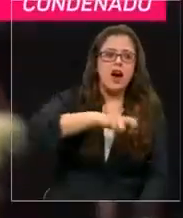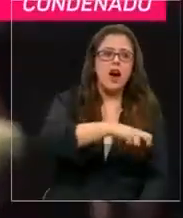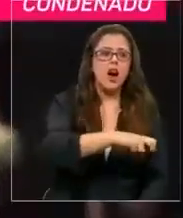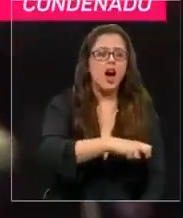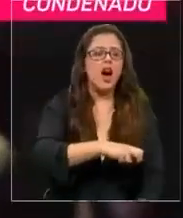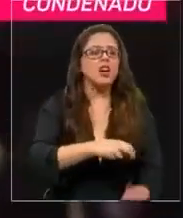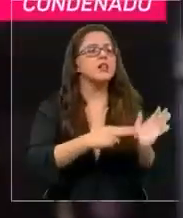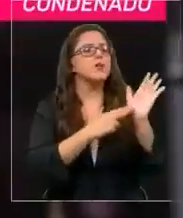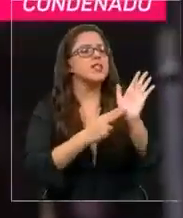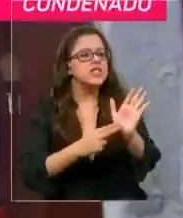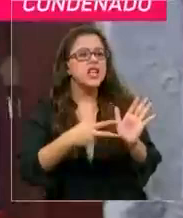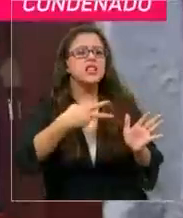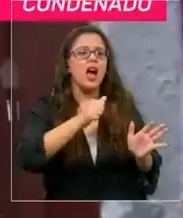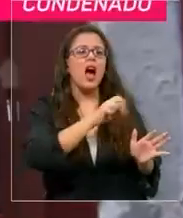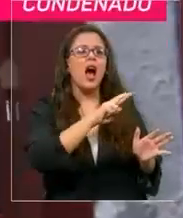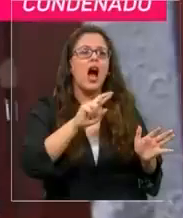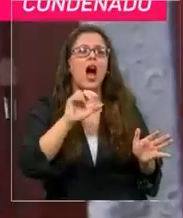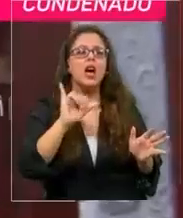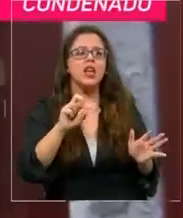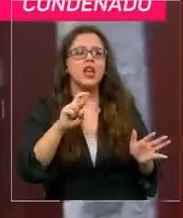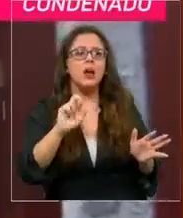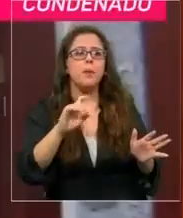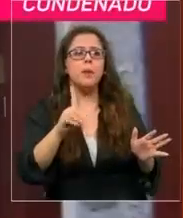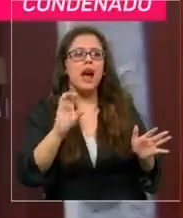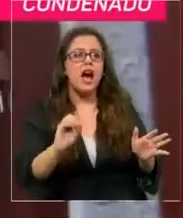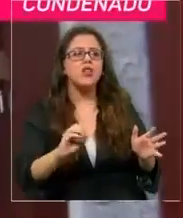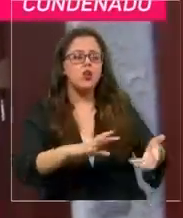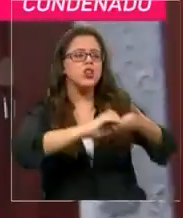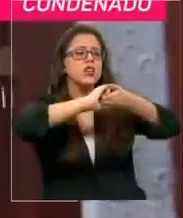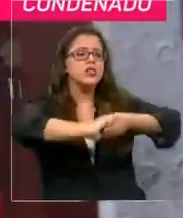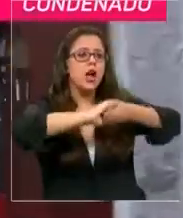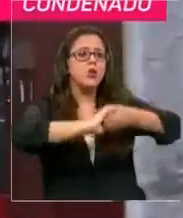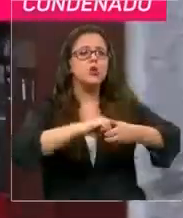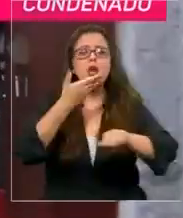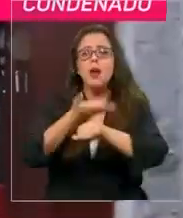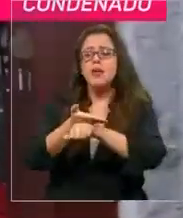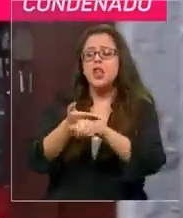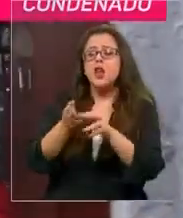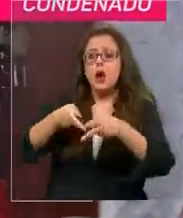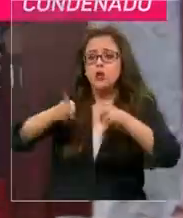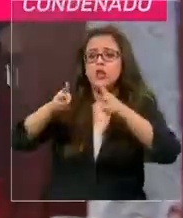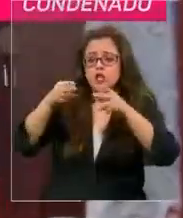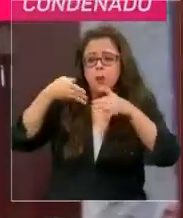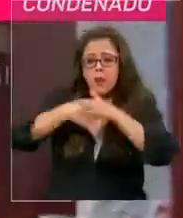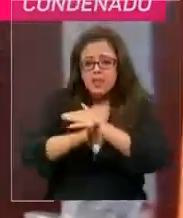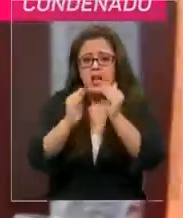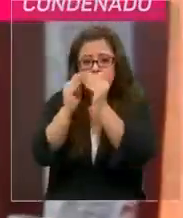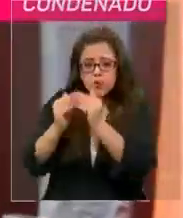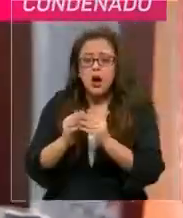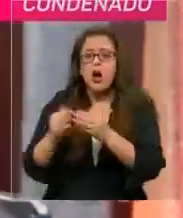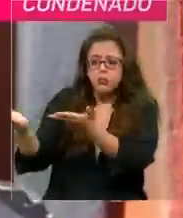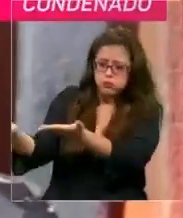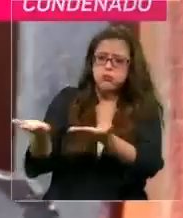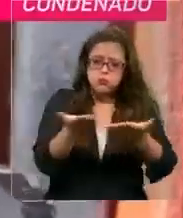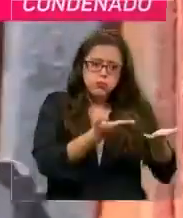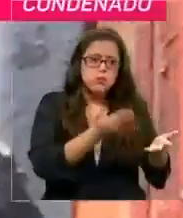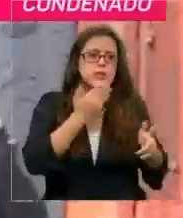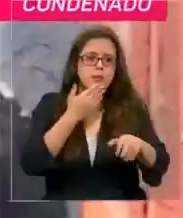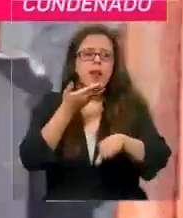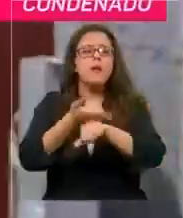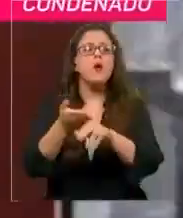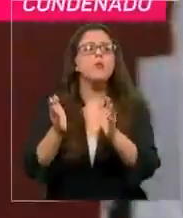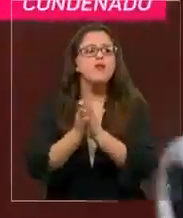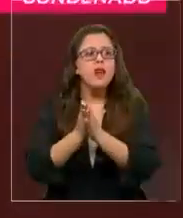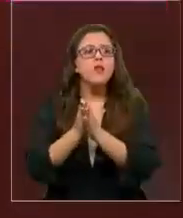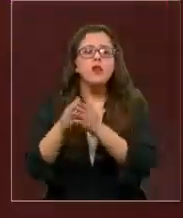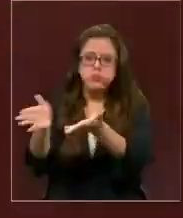Manos, se presenta a Harry Prado, le pidieron autorización para poder entrar a revisar el domicilio, él accedió e incluso le pidió que por